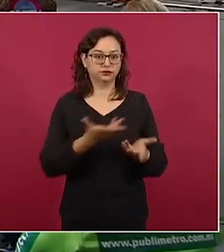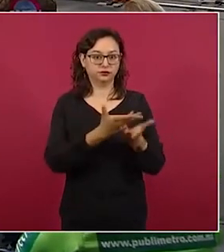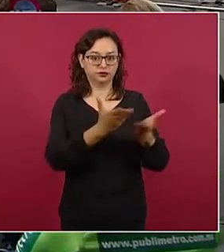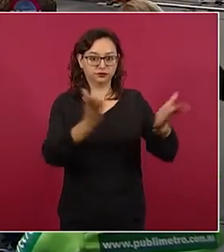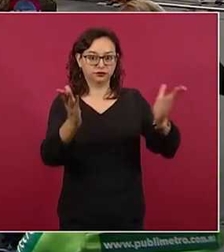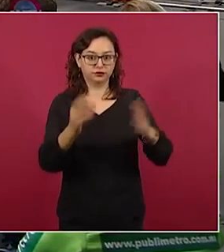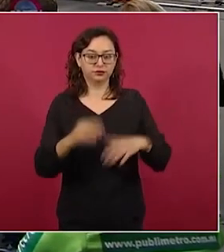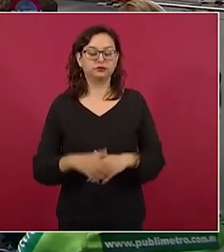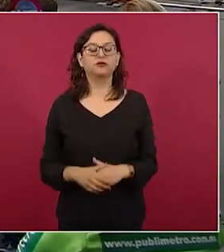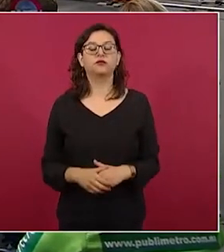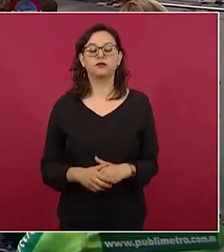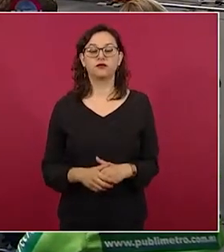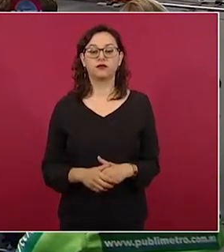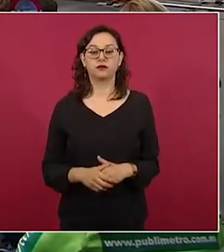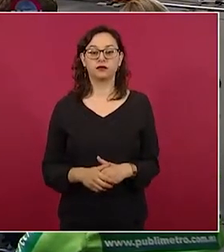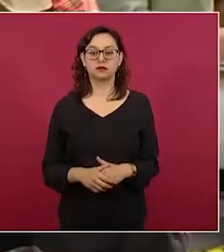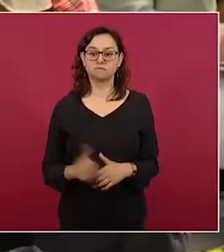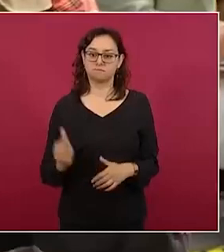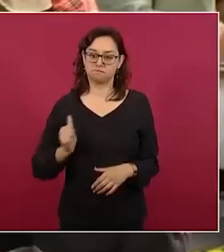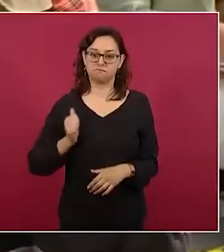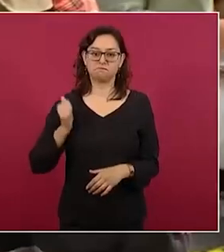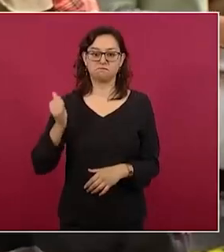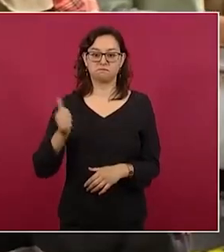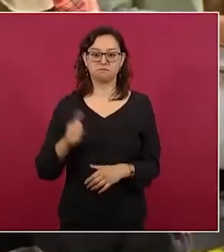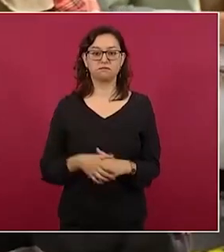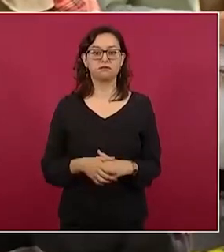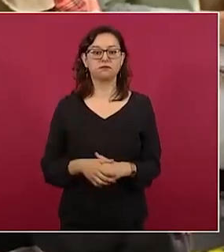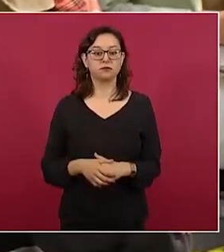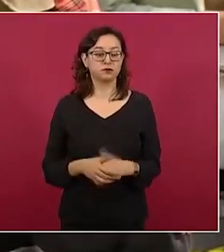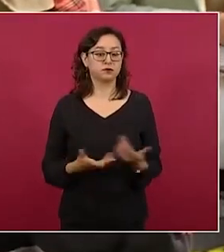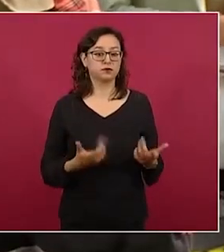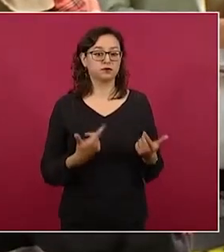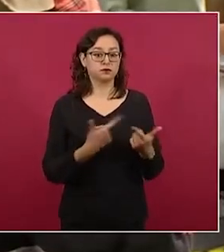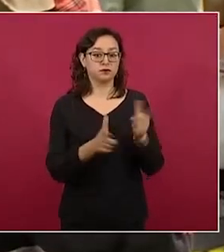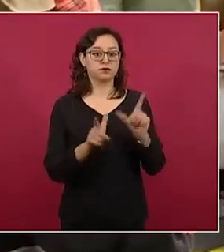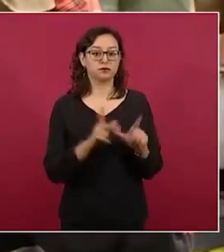registra o el tema central de la oposición